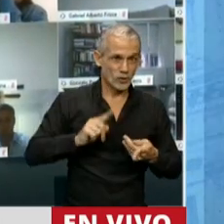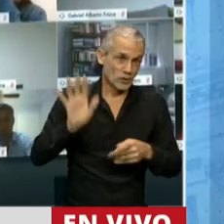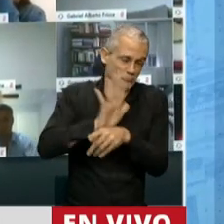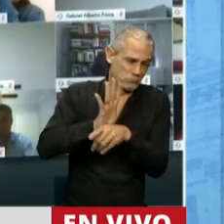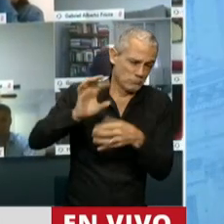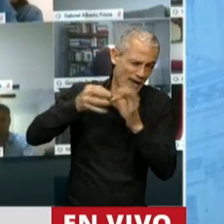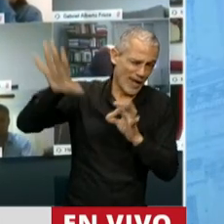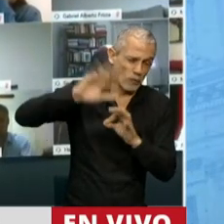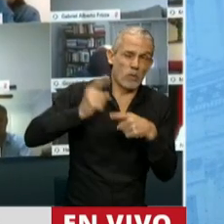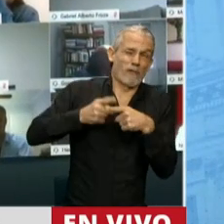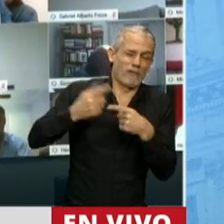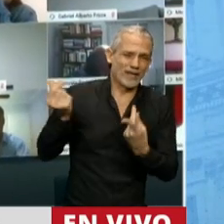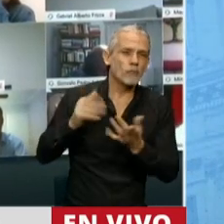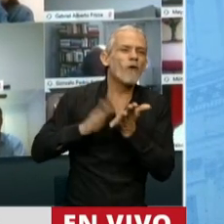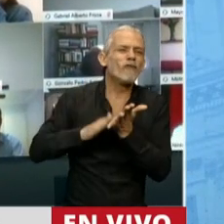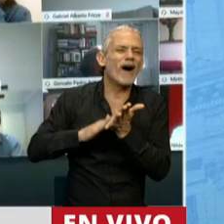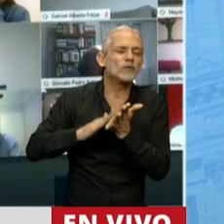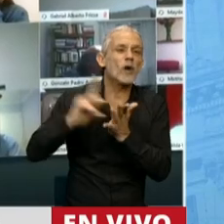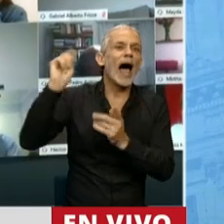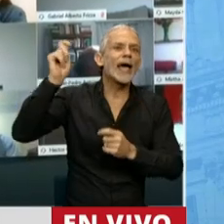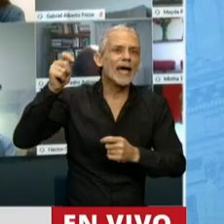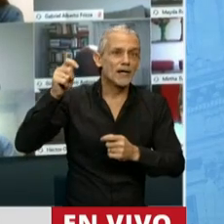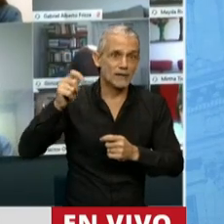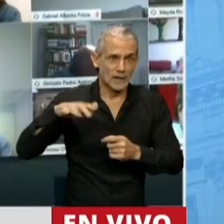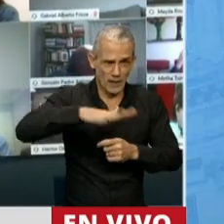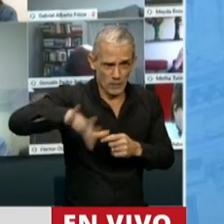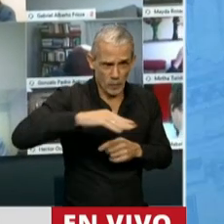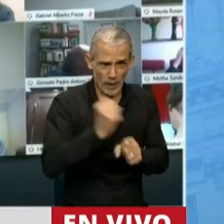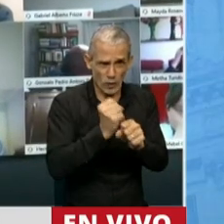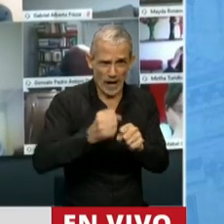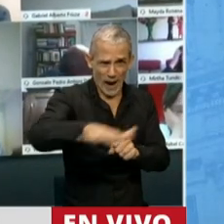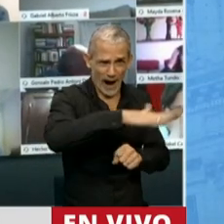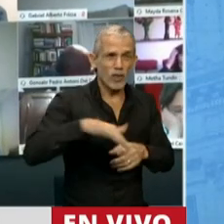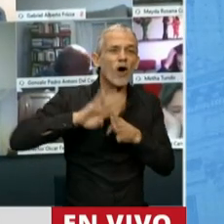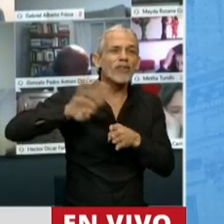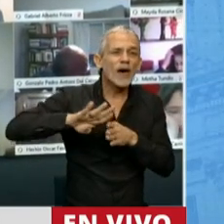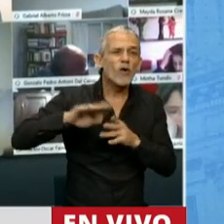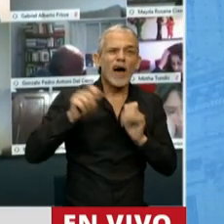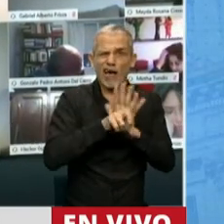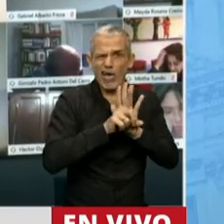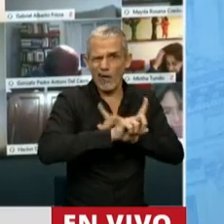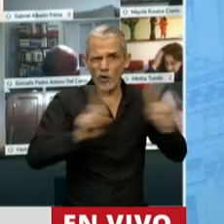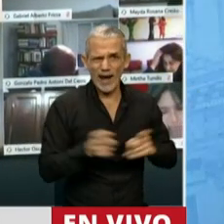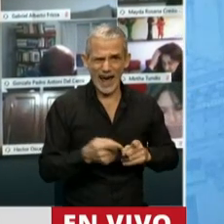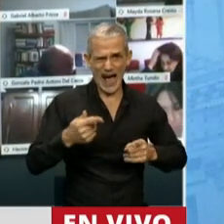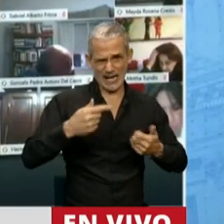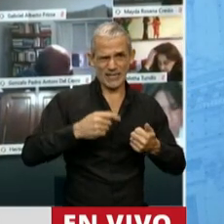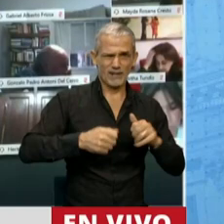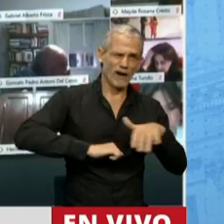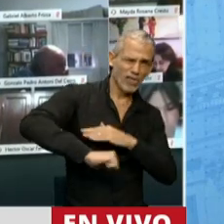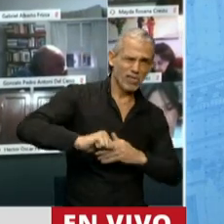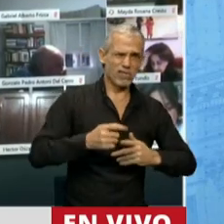festejando porque la factura se la van a pasar al pueblo trabajador de esta deuda completamente ilegítima, ilegal y